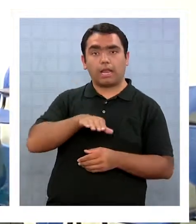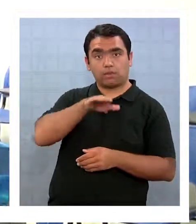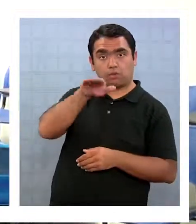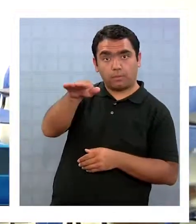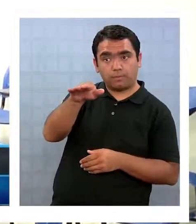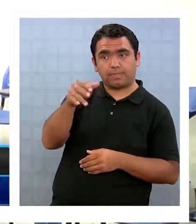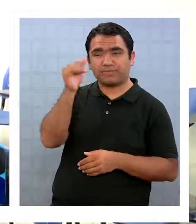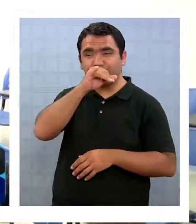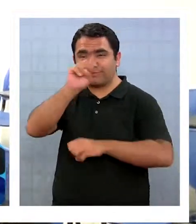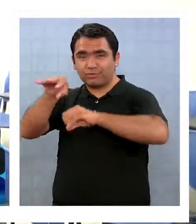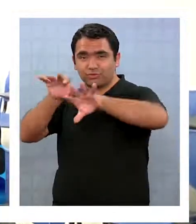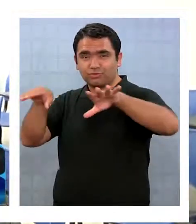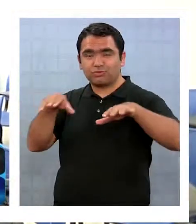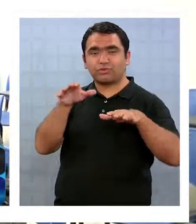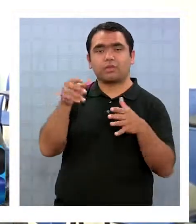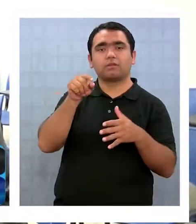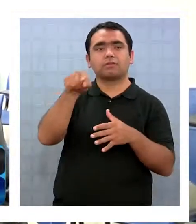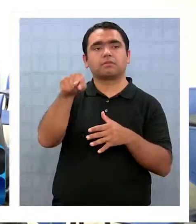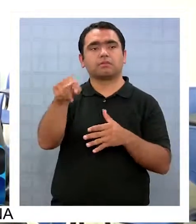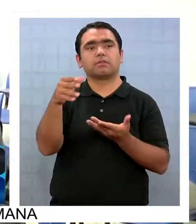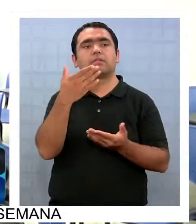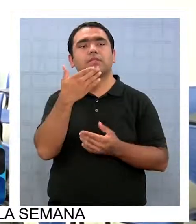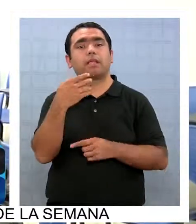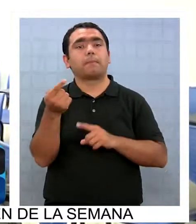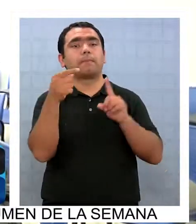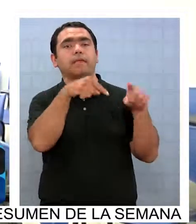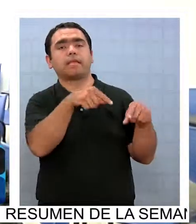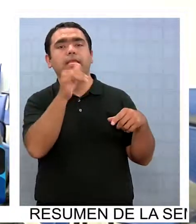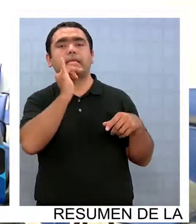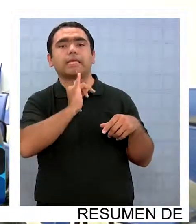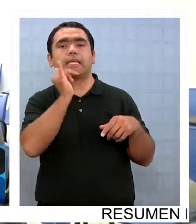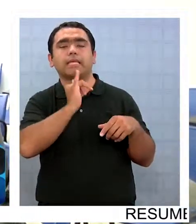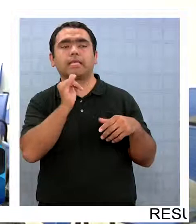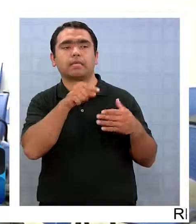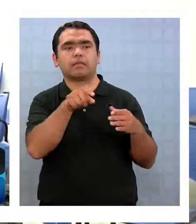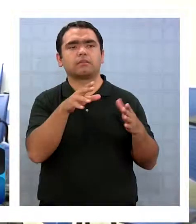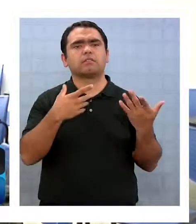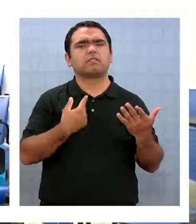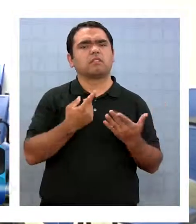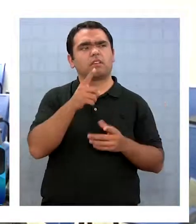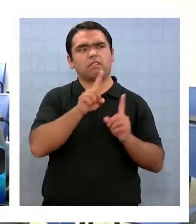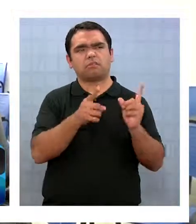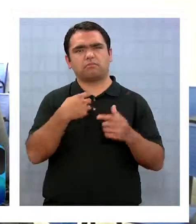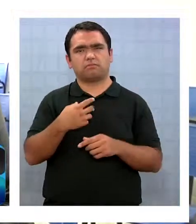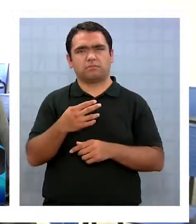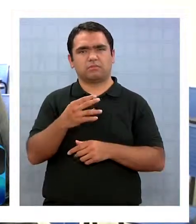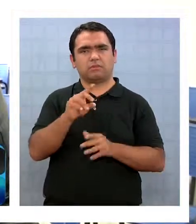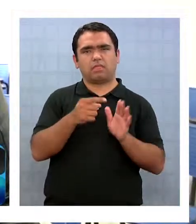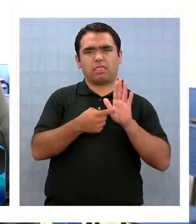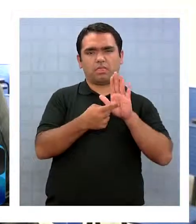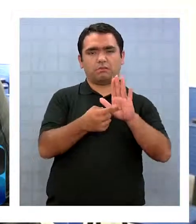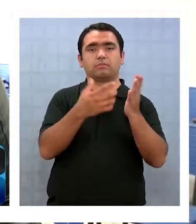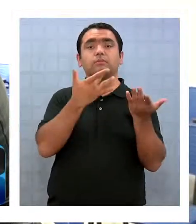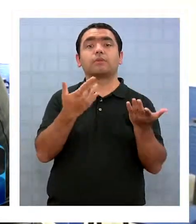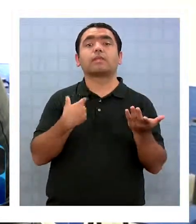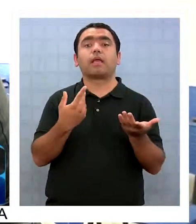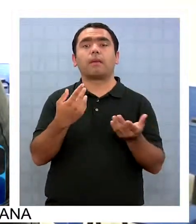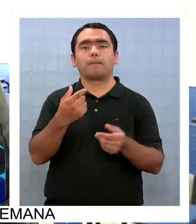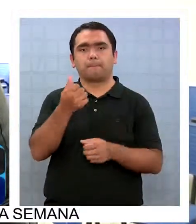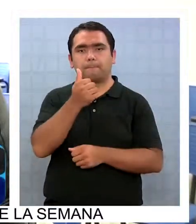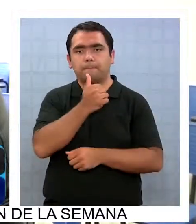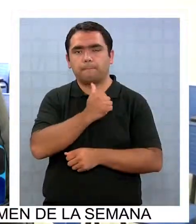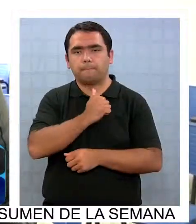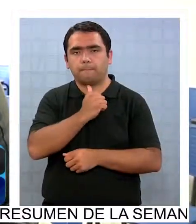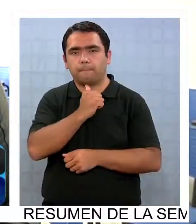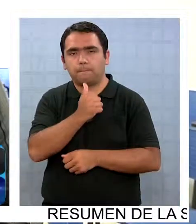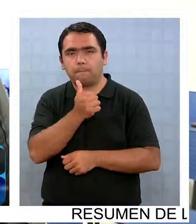y en el puente acá en Iquique, donde se da una discriminación constante por el tema de la pobreza, que es un